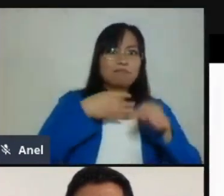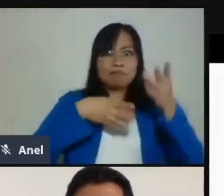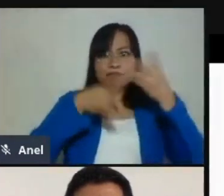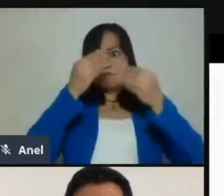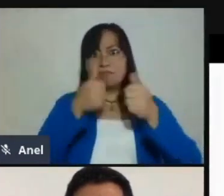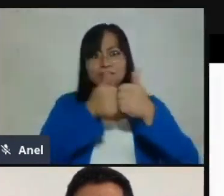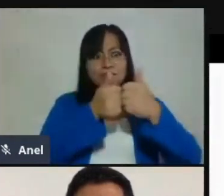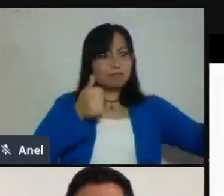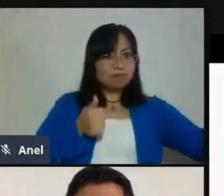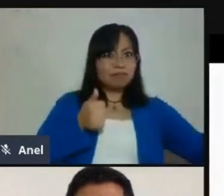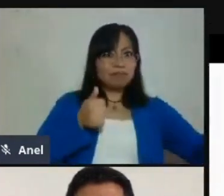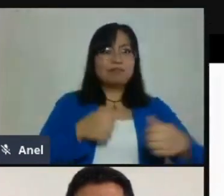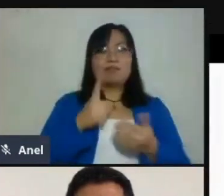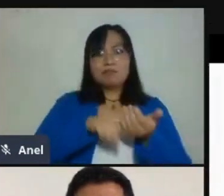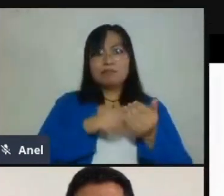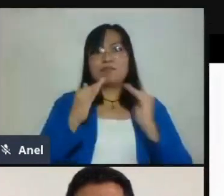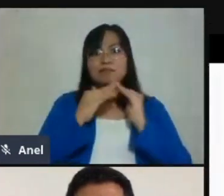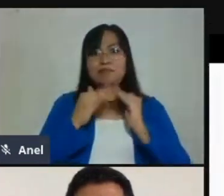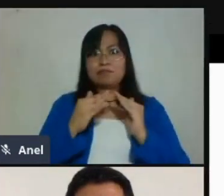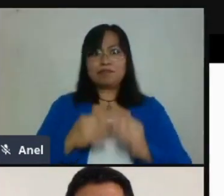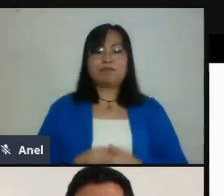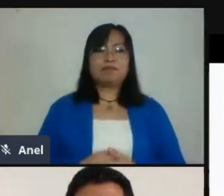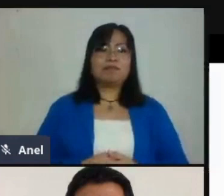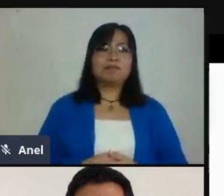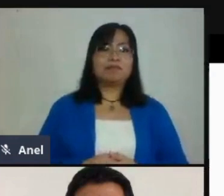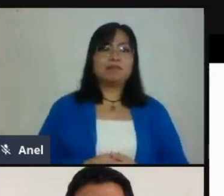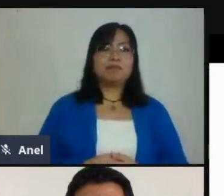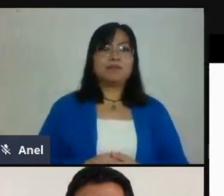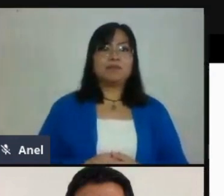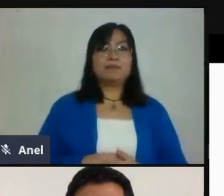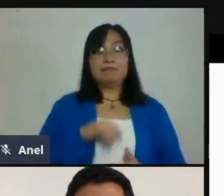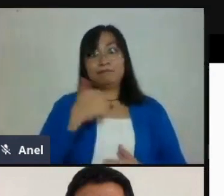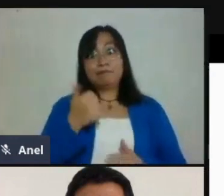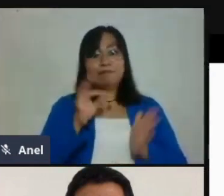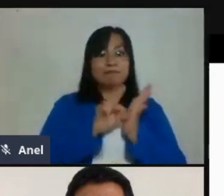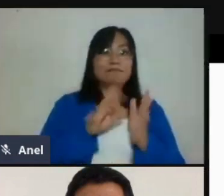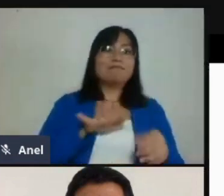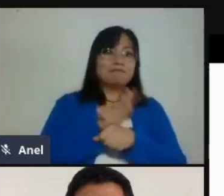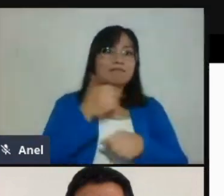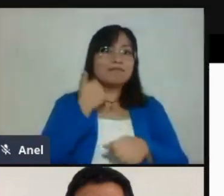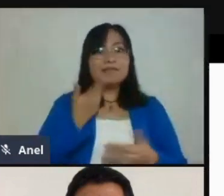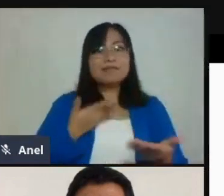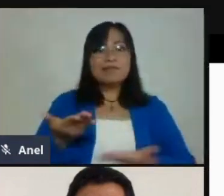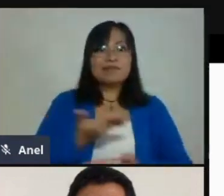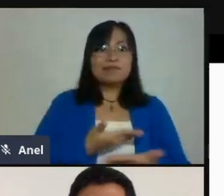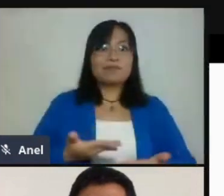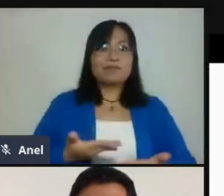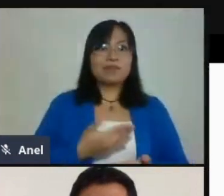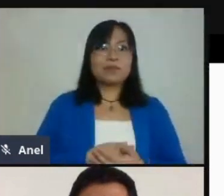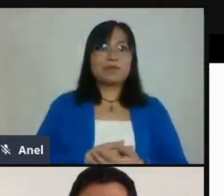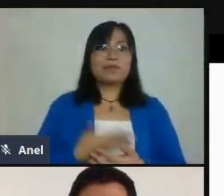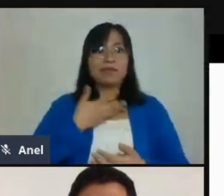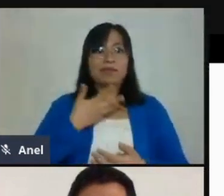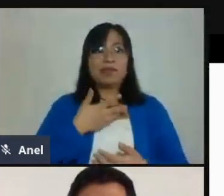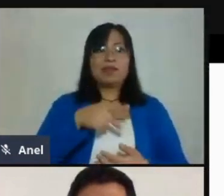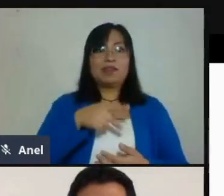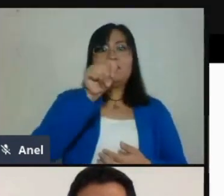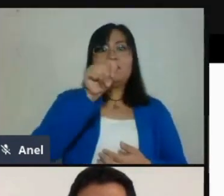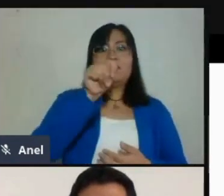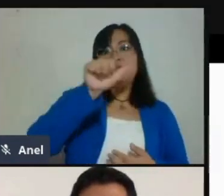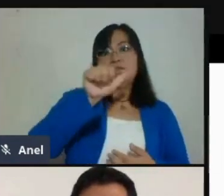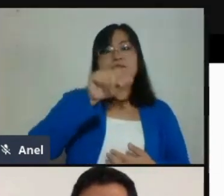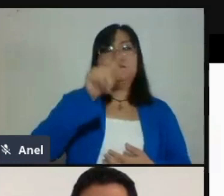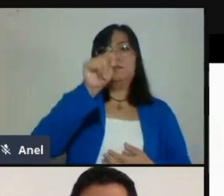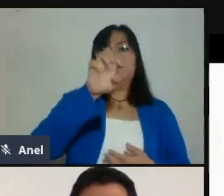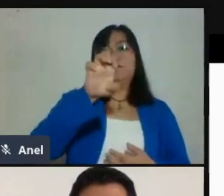distancia. Y otro punto que me gustaría compartir con ustedes es que tenemos el Teacher Center, que es una